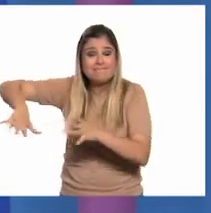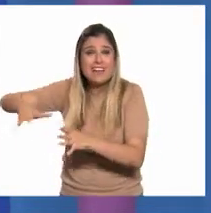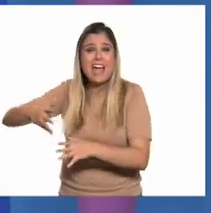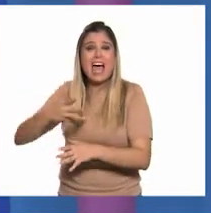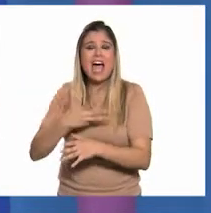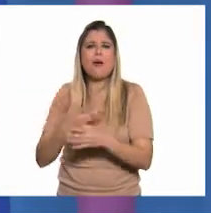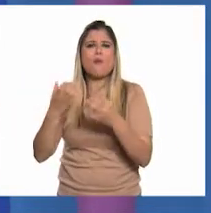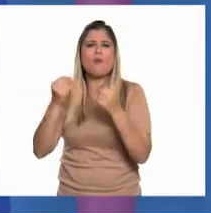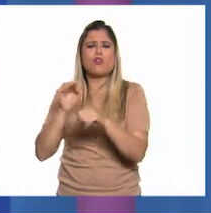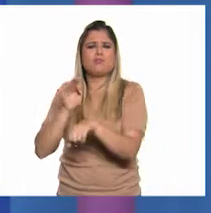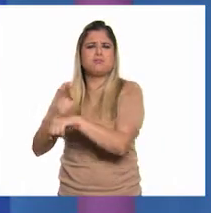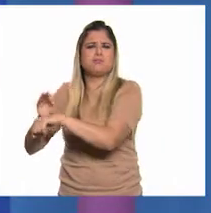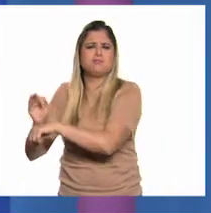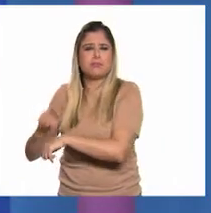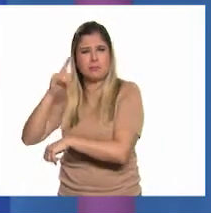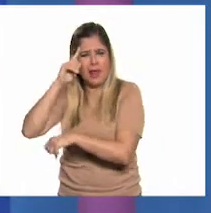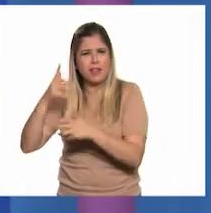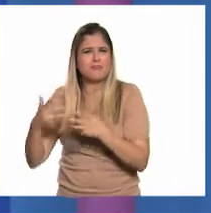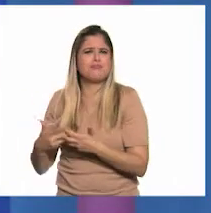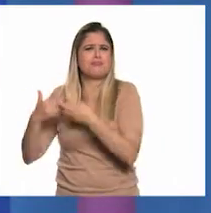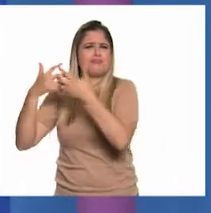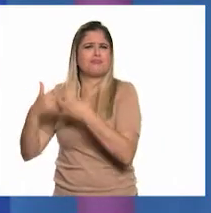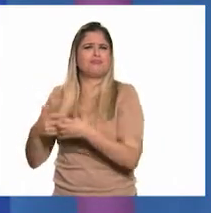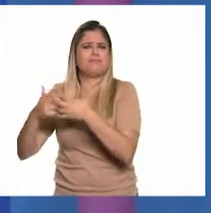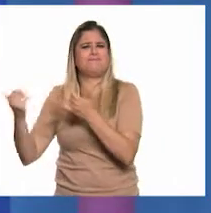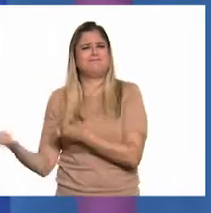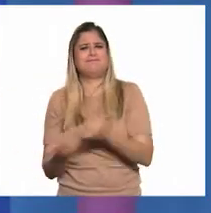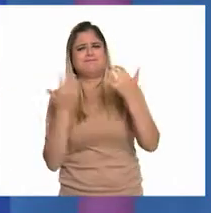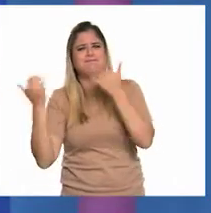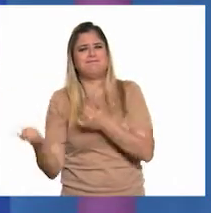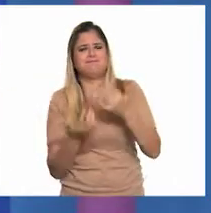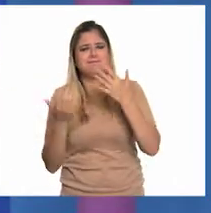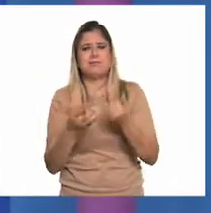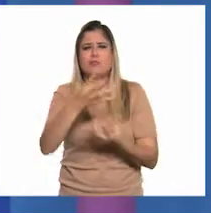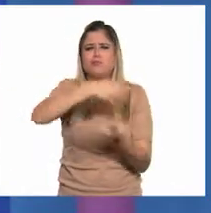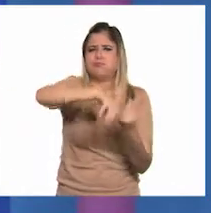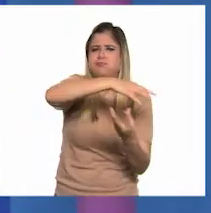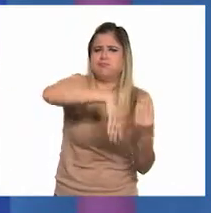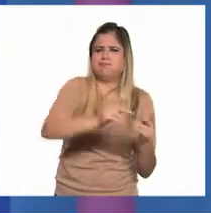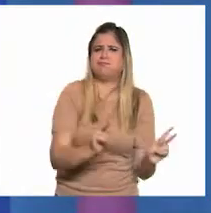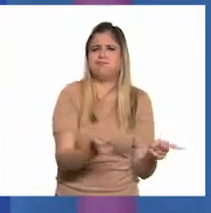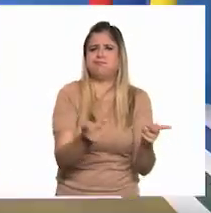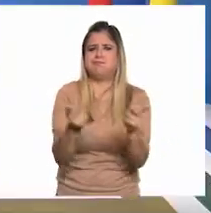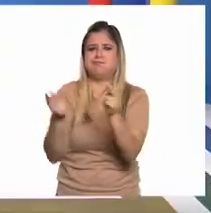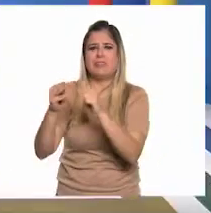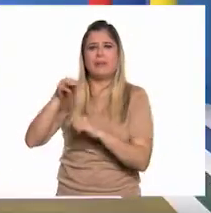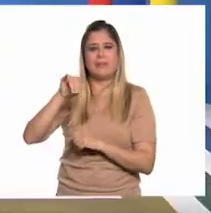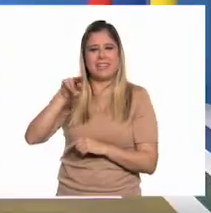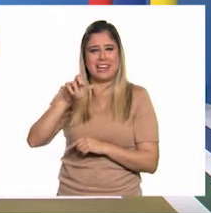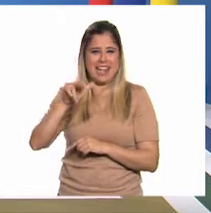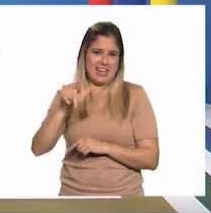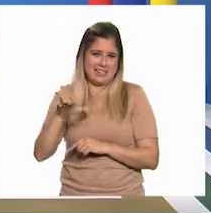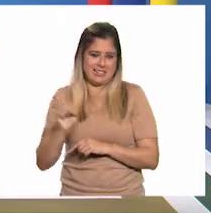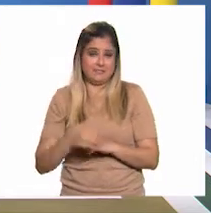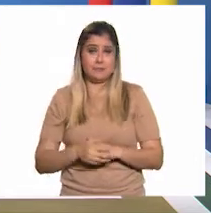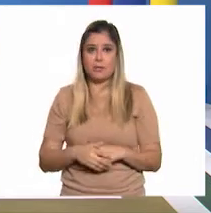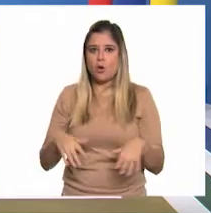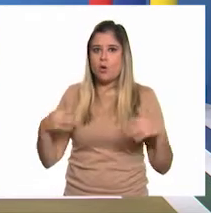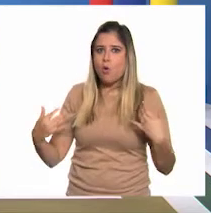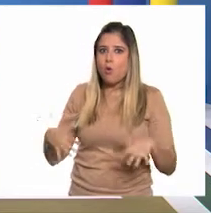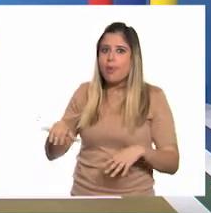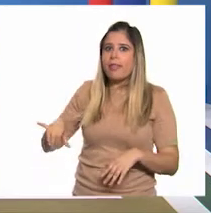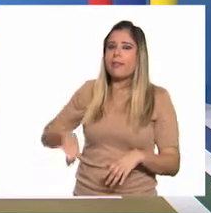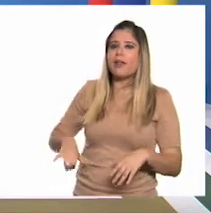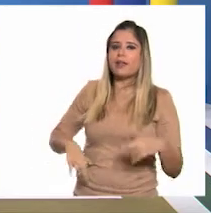las ventajas para producir, distribuir y comercializar los recursos minerales. Qué interesante, profesor.